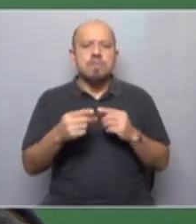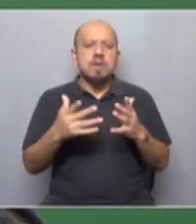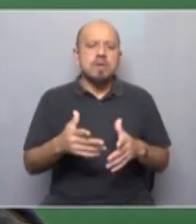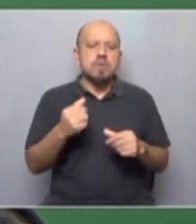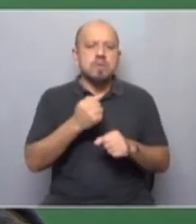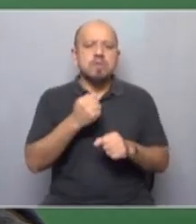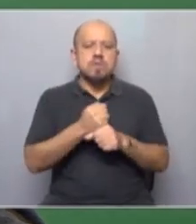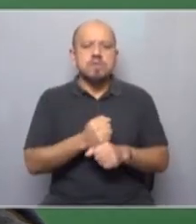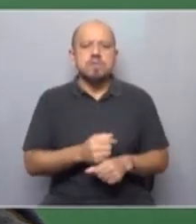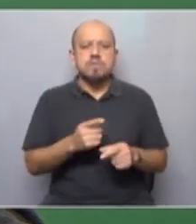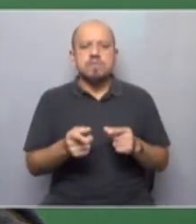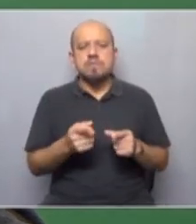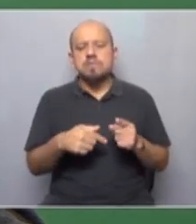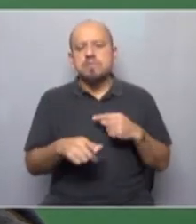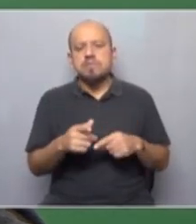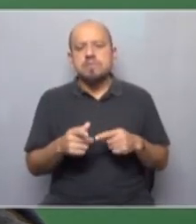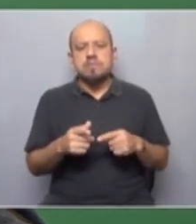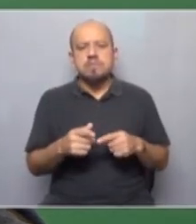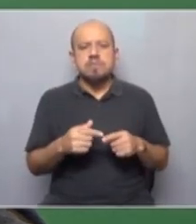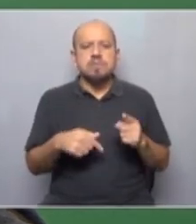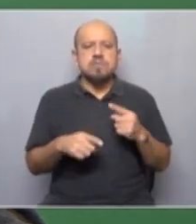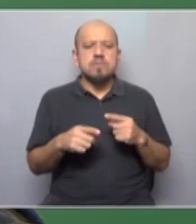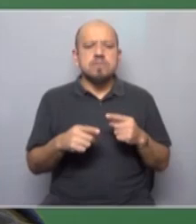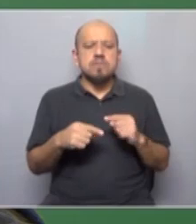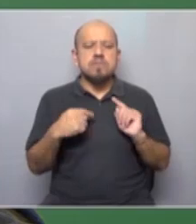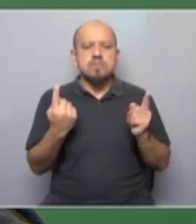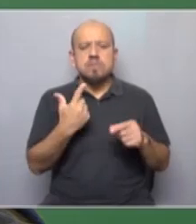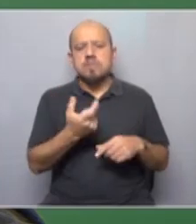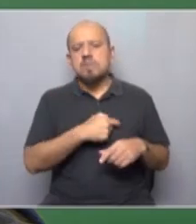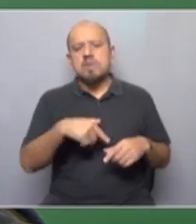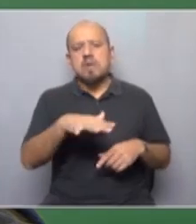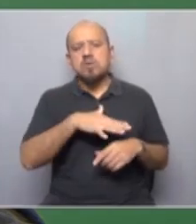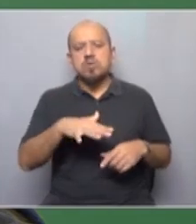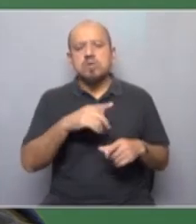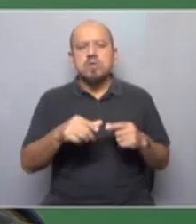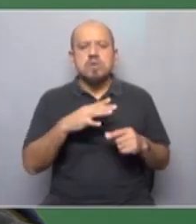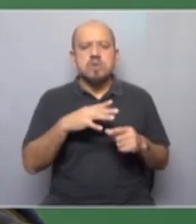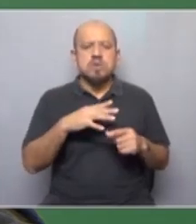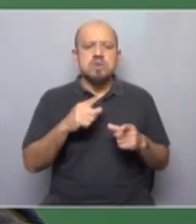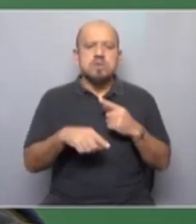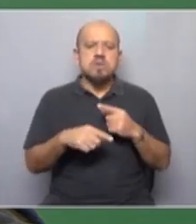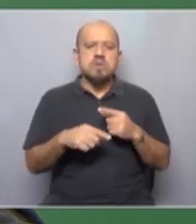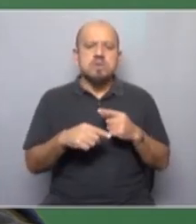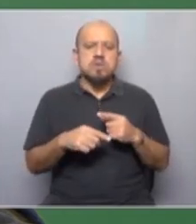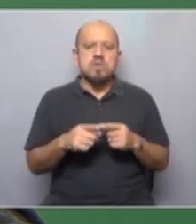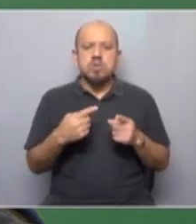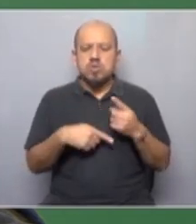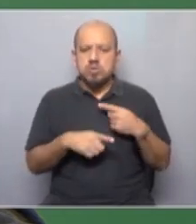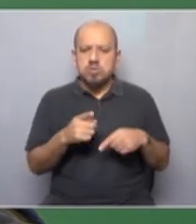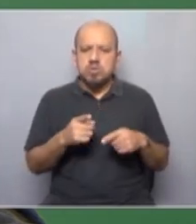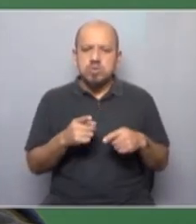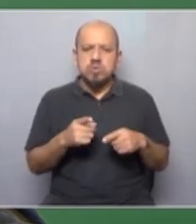clase obrera, para la clase trabajadora, para esa parte de la sociedad tienen escala planetaria y por lo tanto